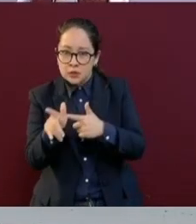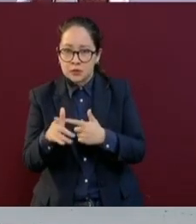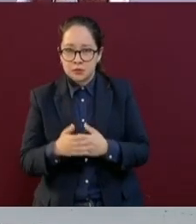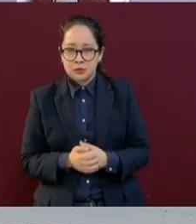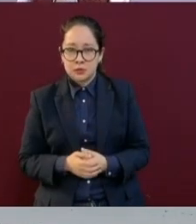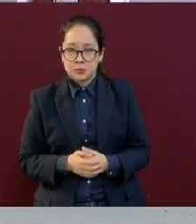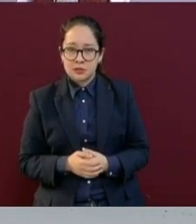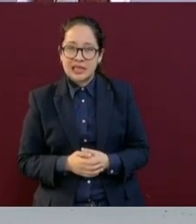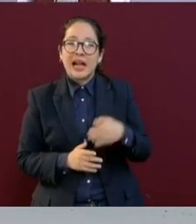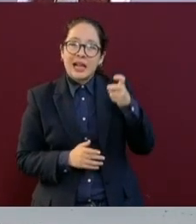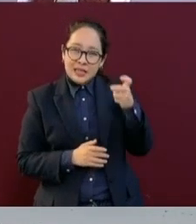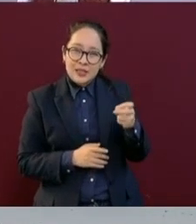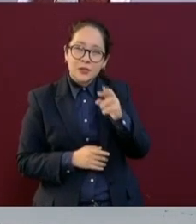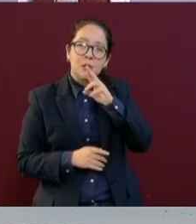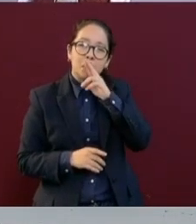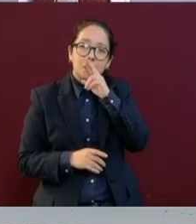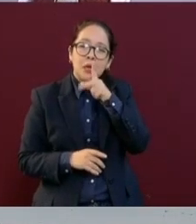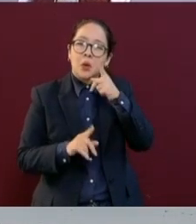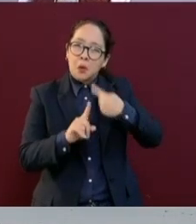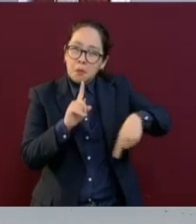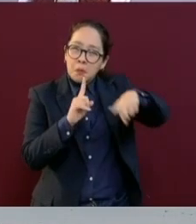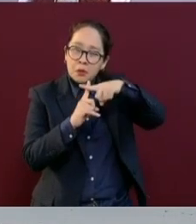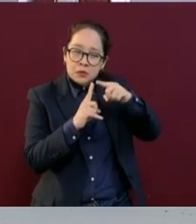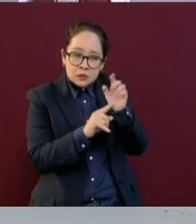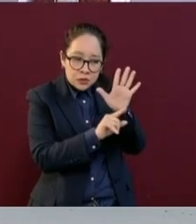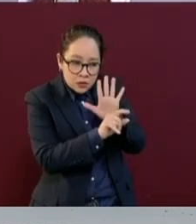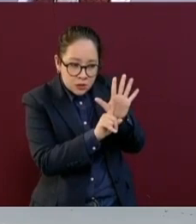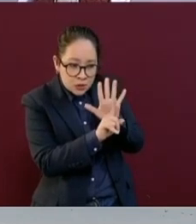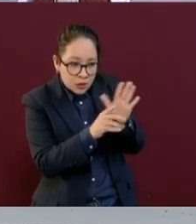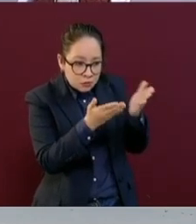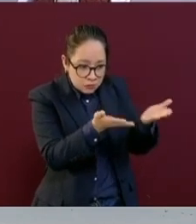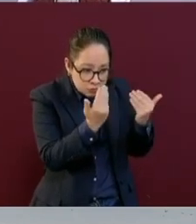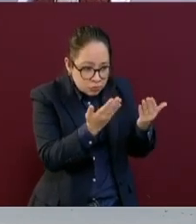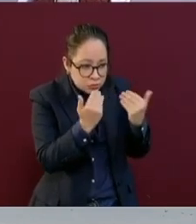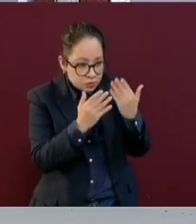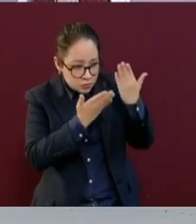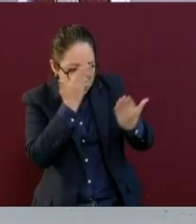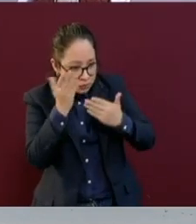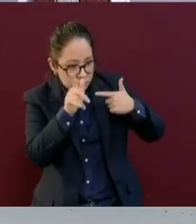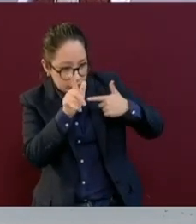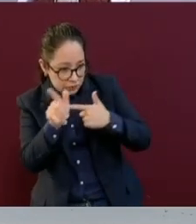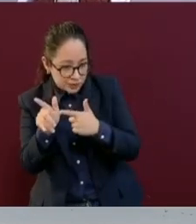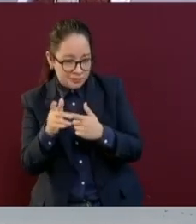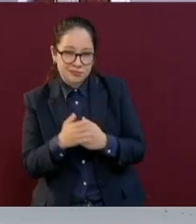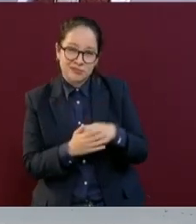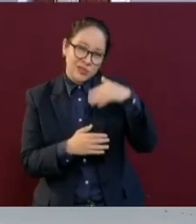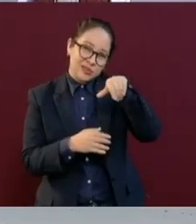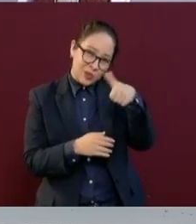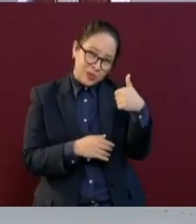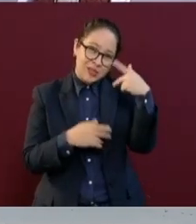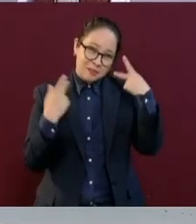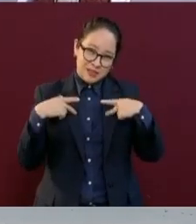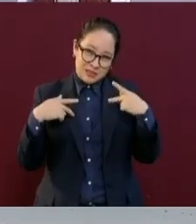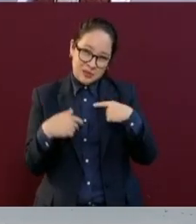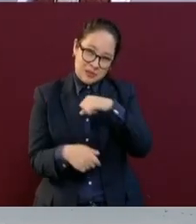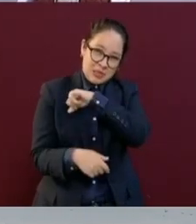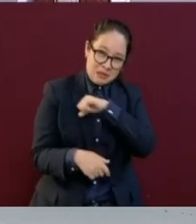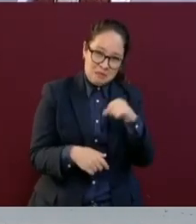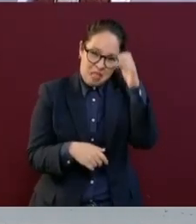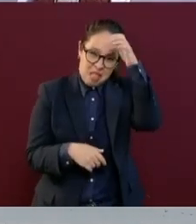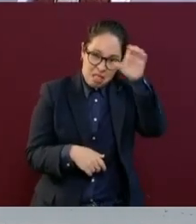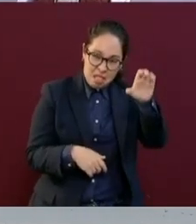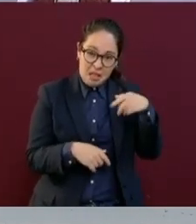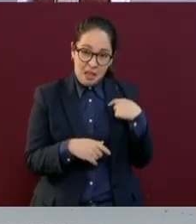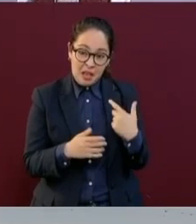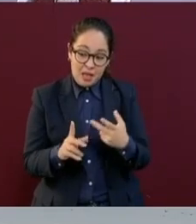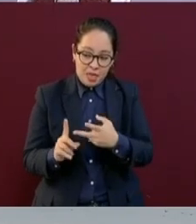enganchen en los grupos de la delincuencia, que no se los